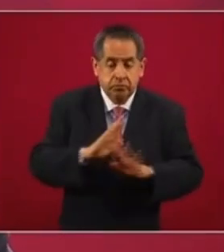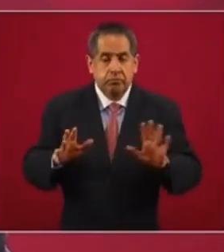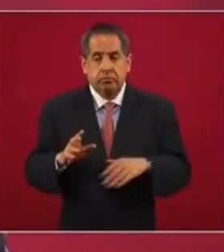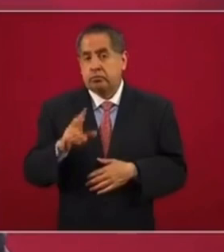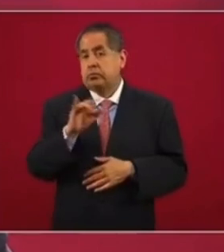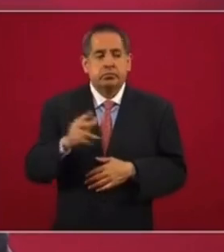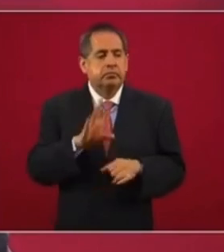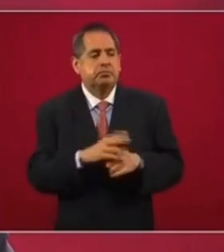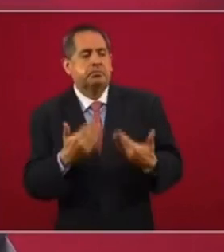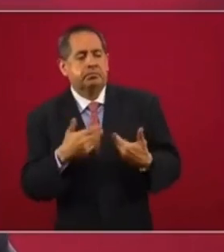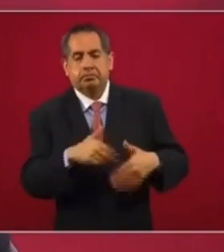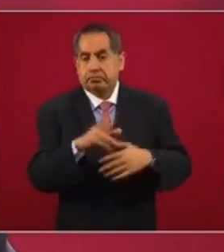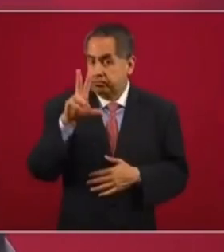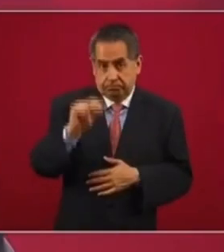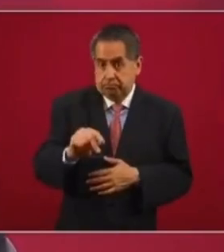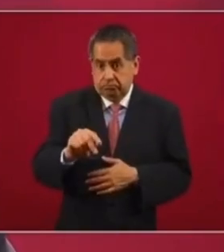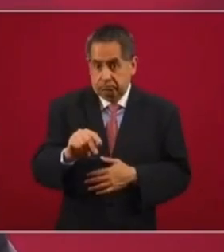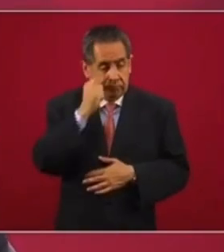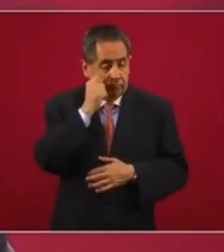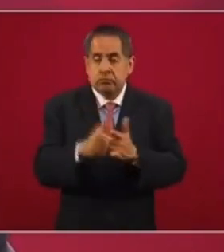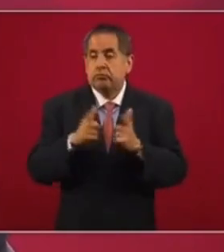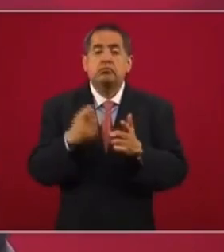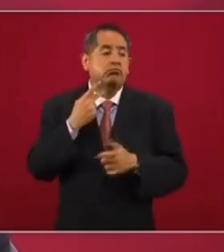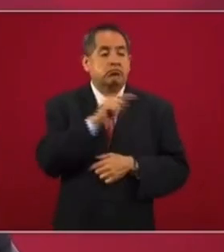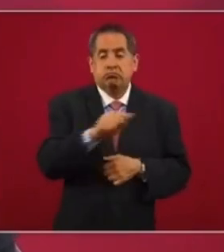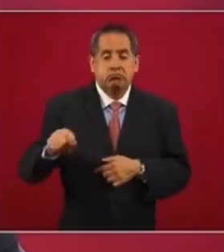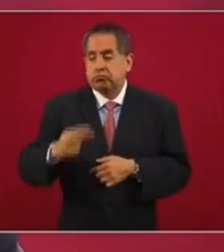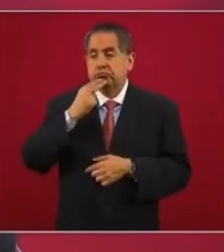ni voy a permitir que nadie, sea del partido que sea,